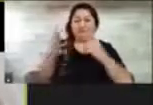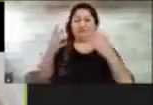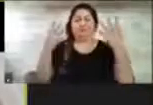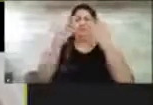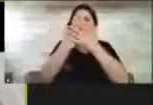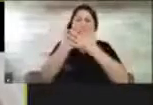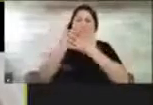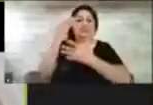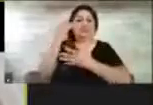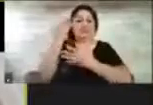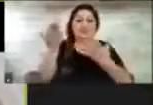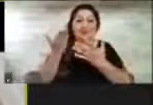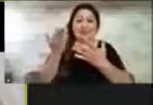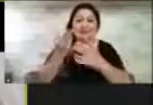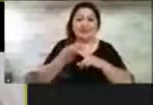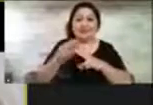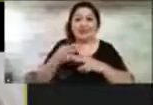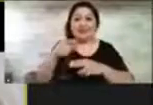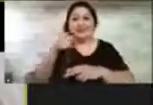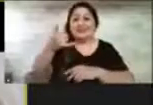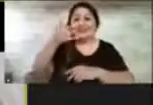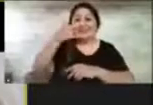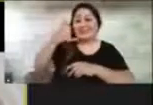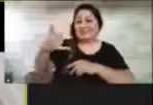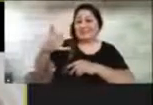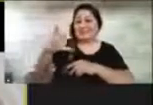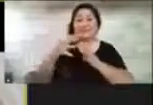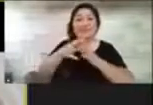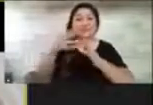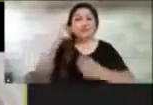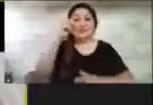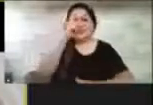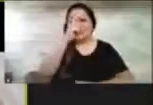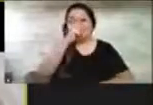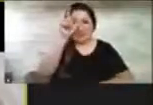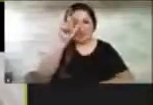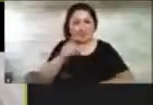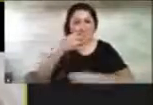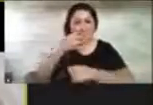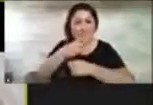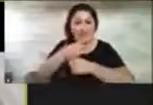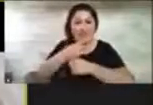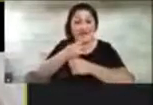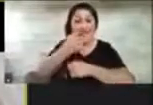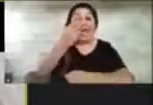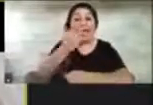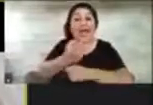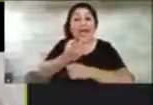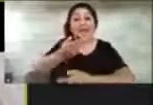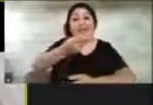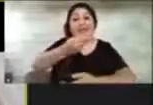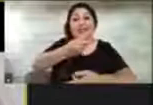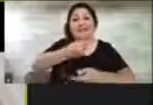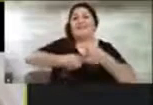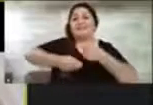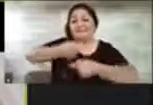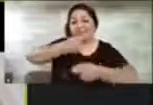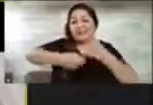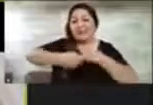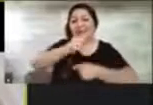este teléfono es muy complejo para una persona mayor. Existen en el mercado muchísimas aplicaciones ahora,